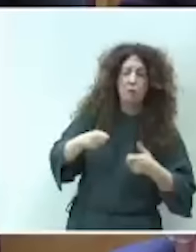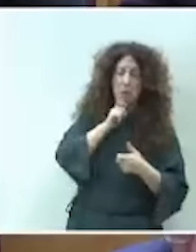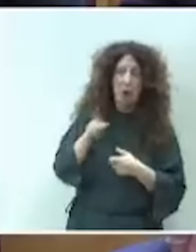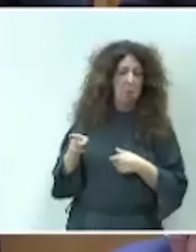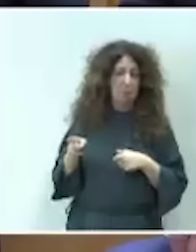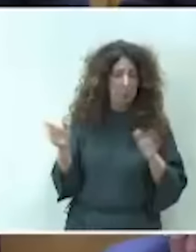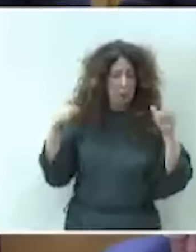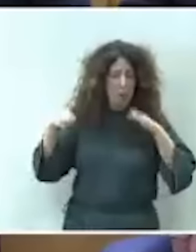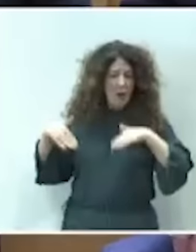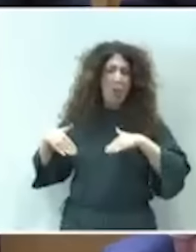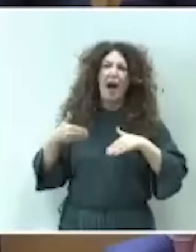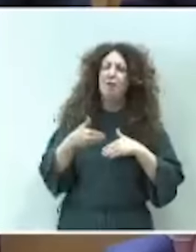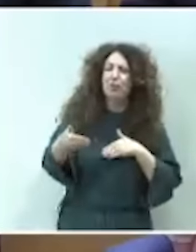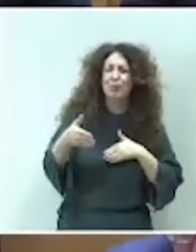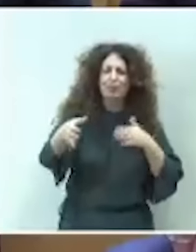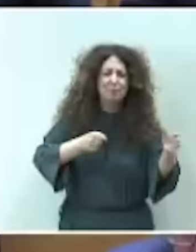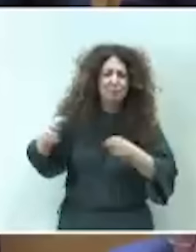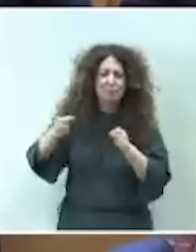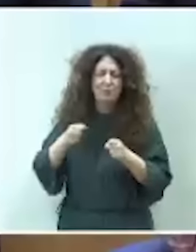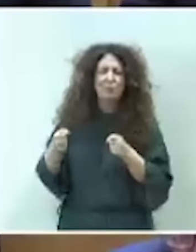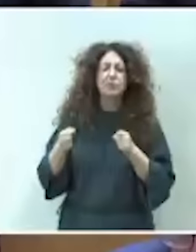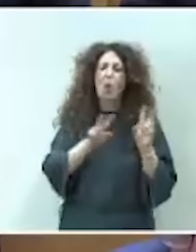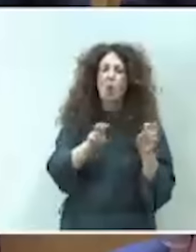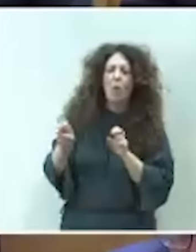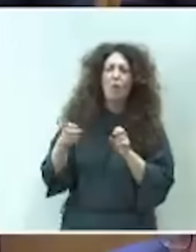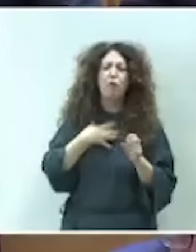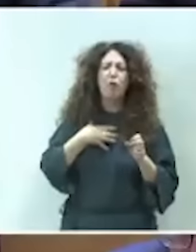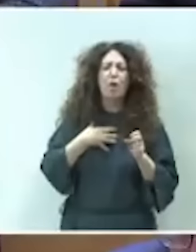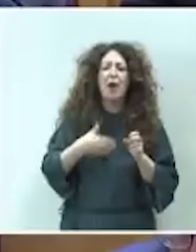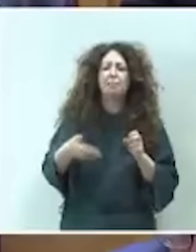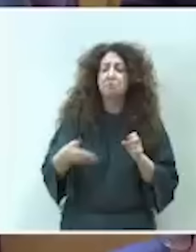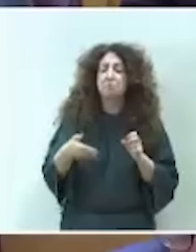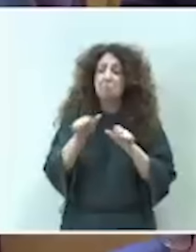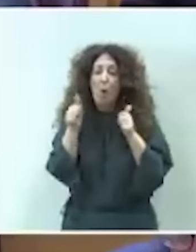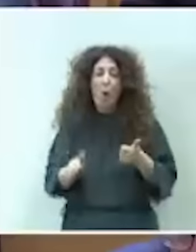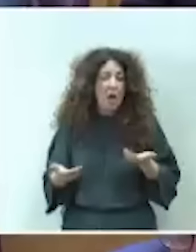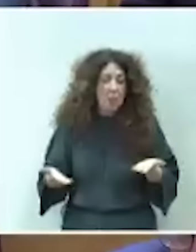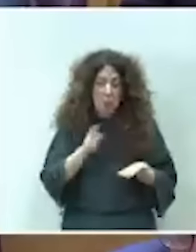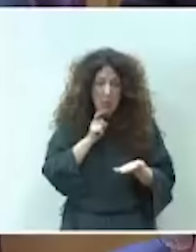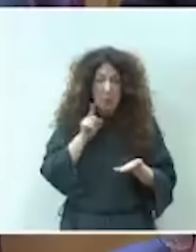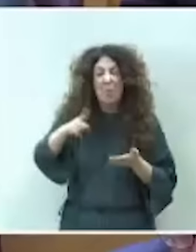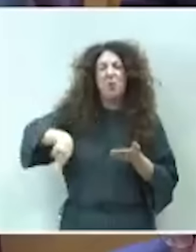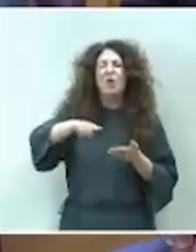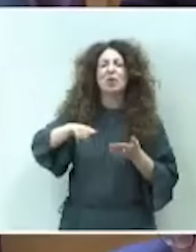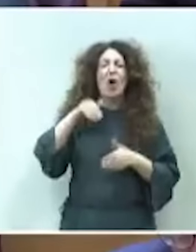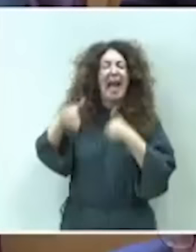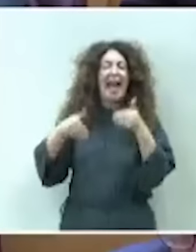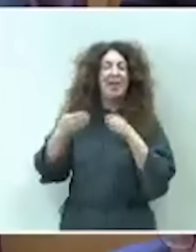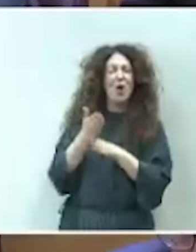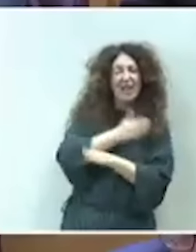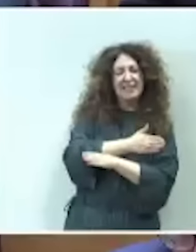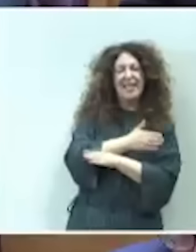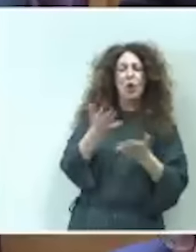incorporación de los nuevos funcionarios. Recuerda, señor ministro, que unos días antes de las elecciones ustedes sacaron la mayor oferta de empleo público de la historia